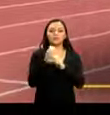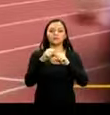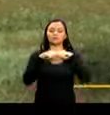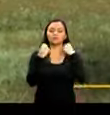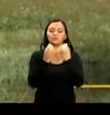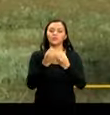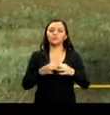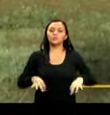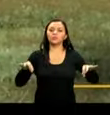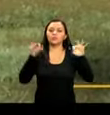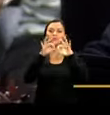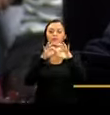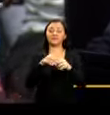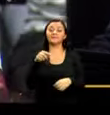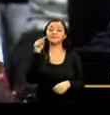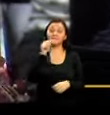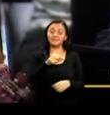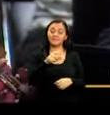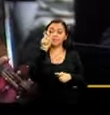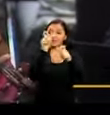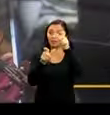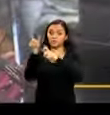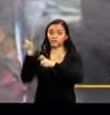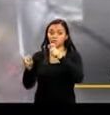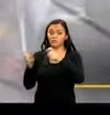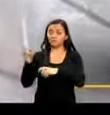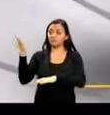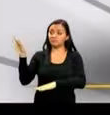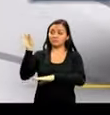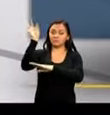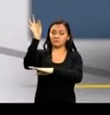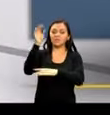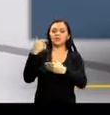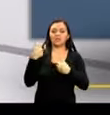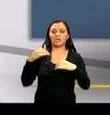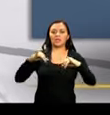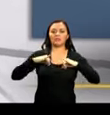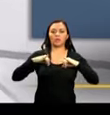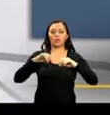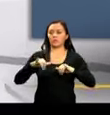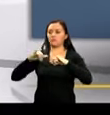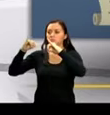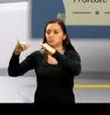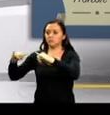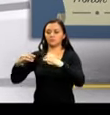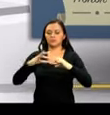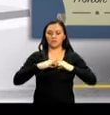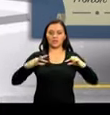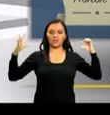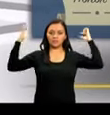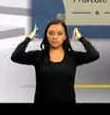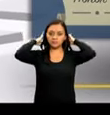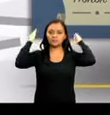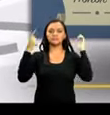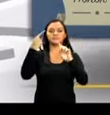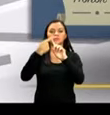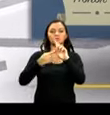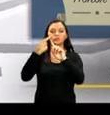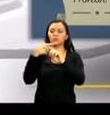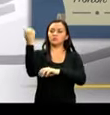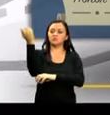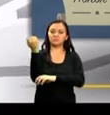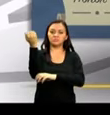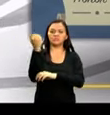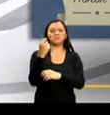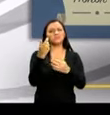acciones trascendentes. A estos ecuatorianos ejemplares se les entregará un diploma de honor, una medalla conmemorativa y una